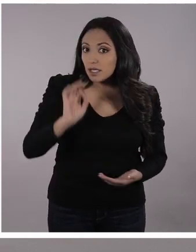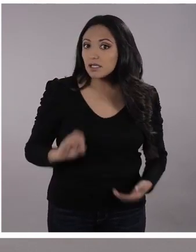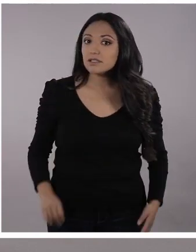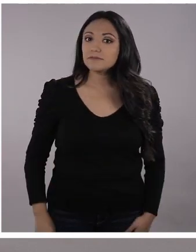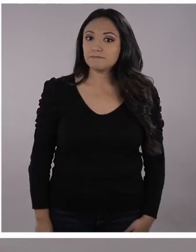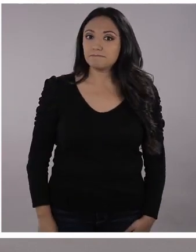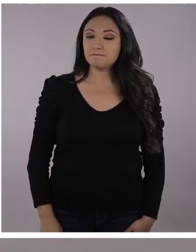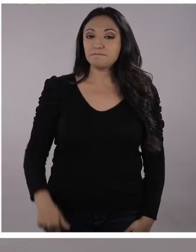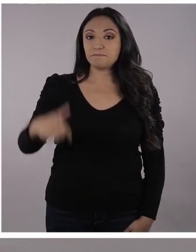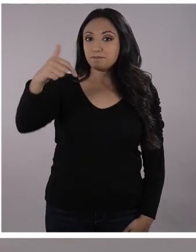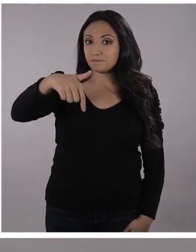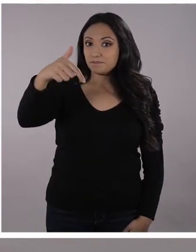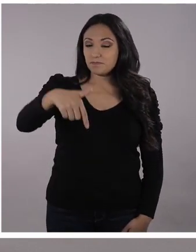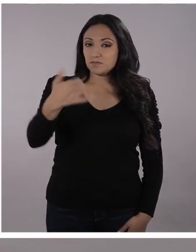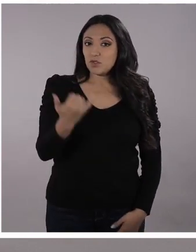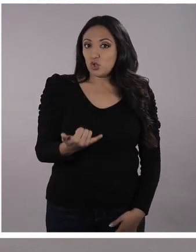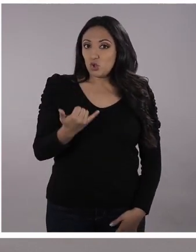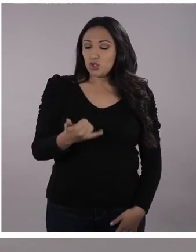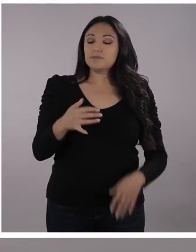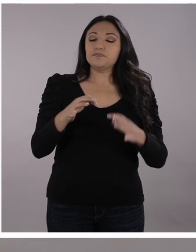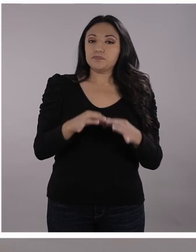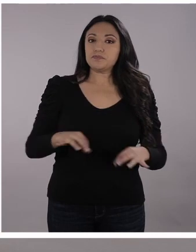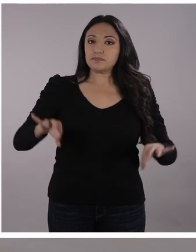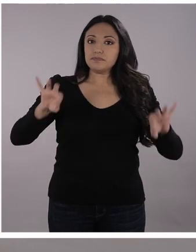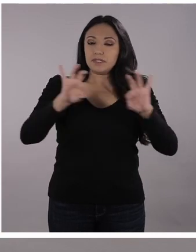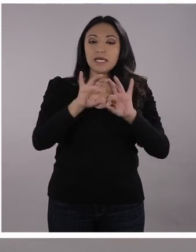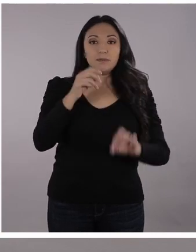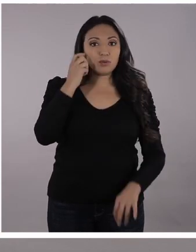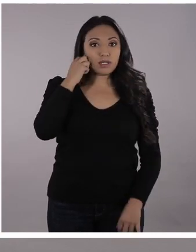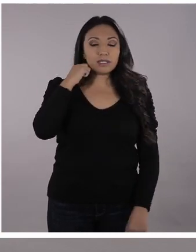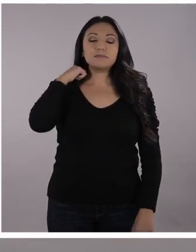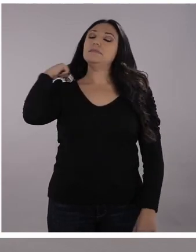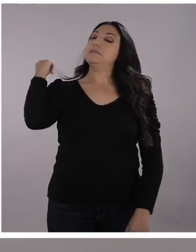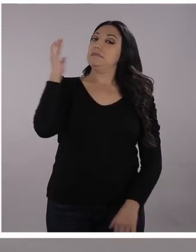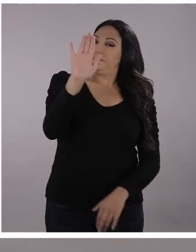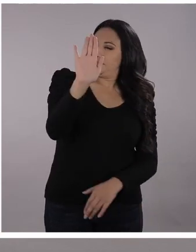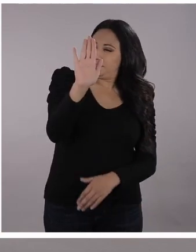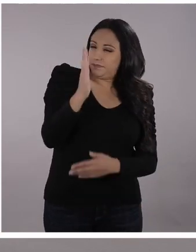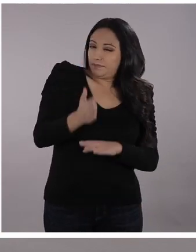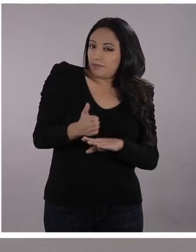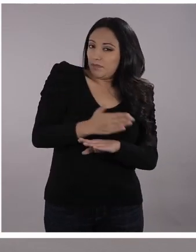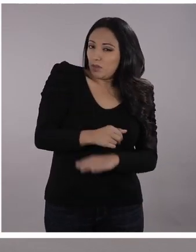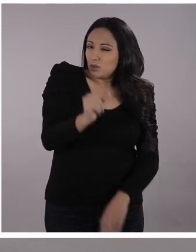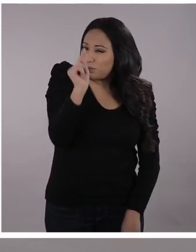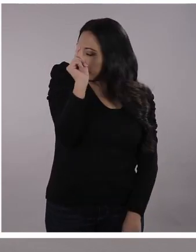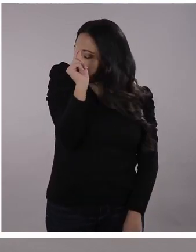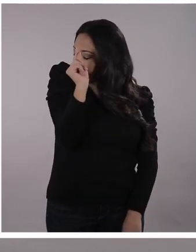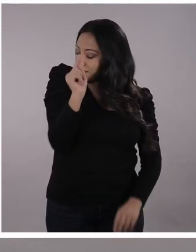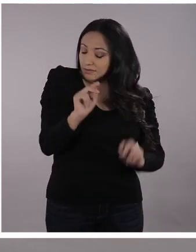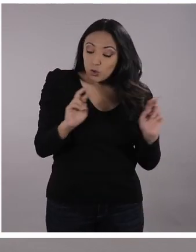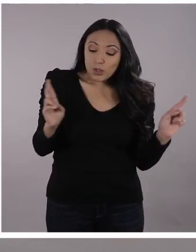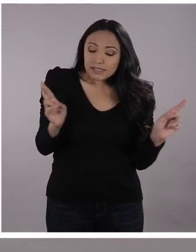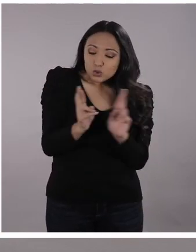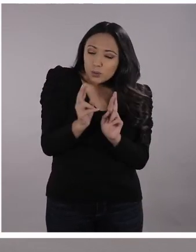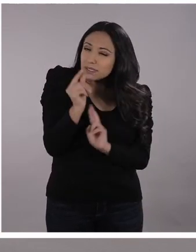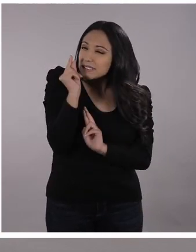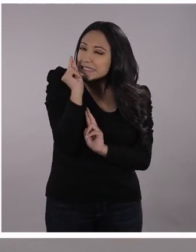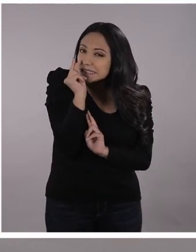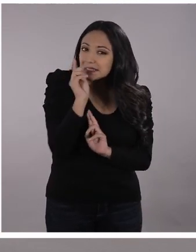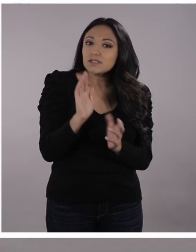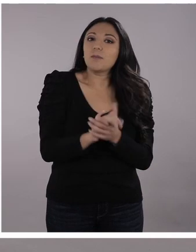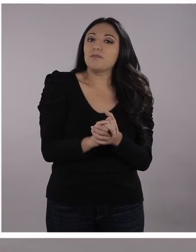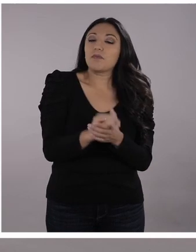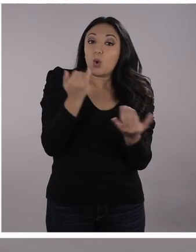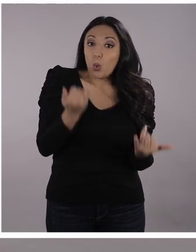Y el día de hoy, estoy seguro que no será la excepción, pero antes de empezar, démosles un pequeño resumen de la clase, ¿le parece? Claro que sí.